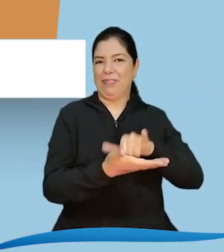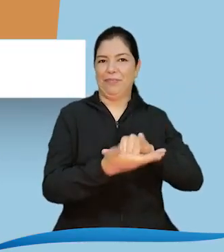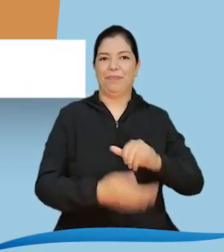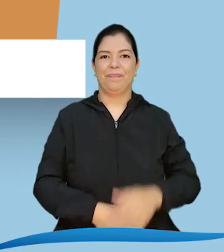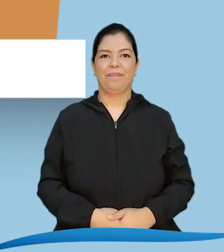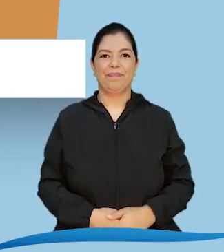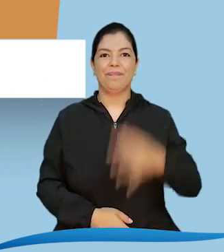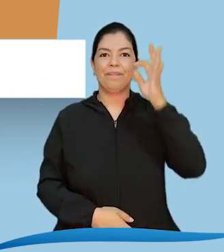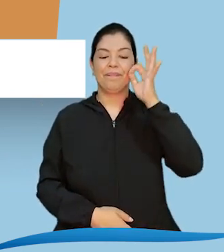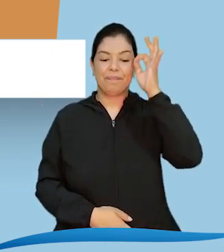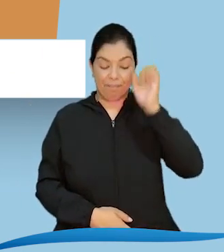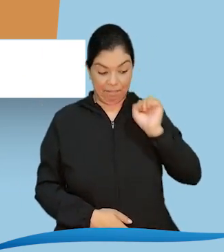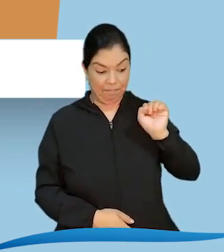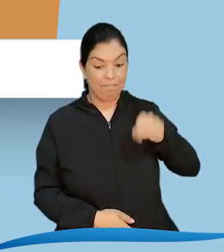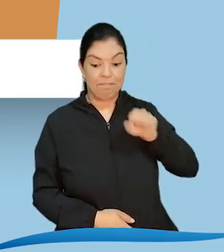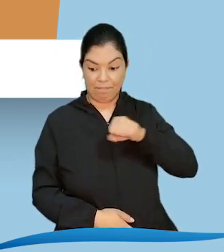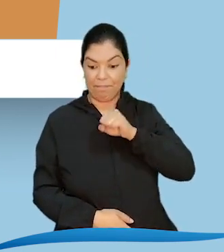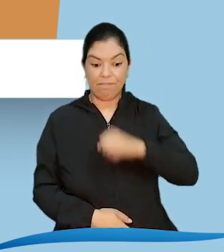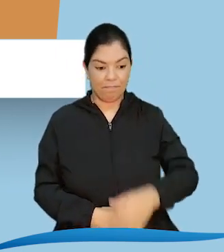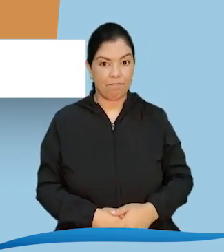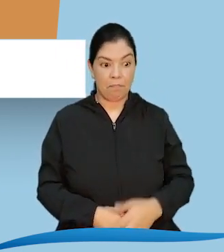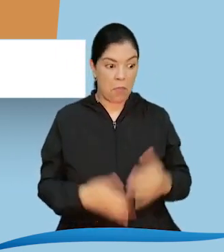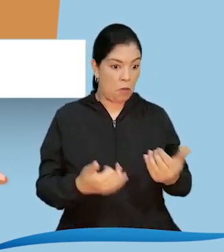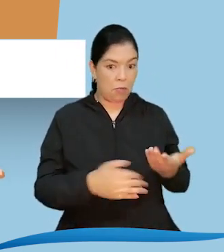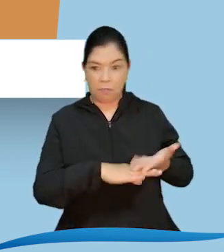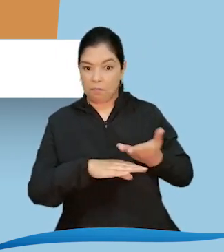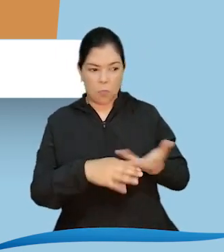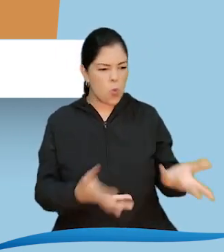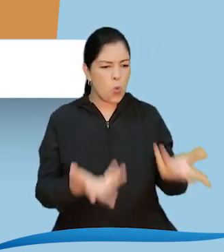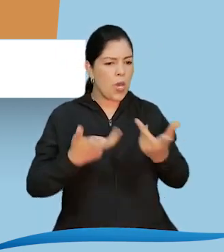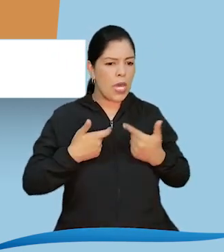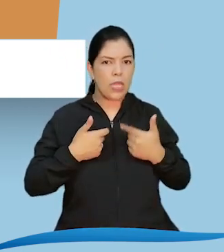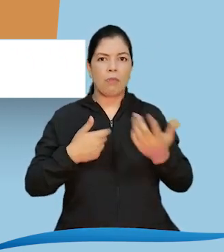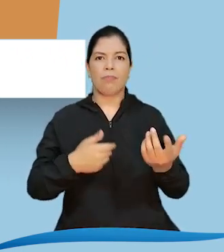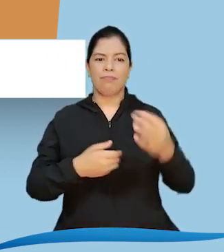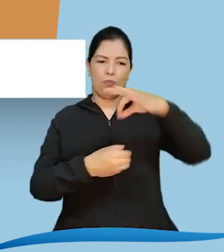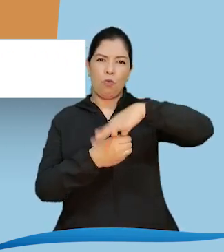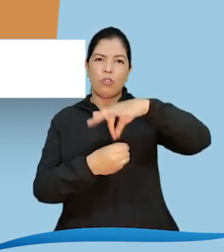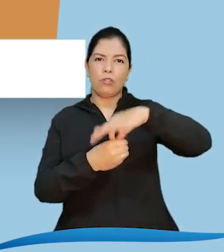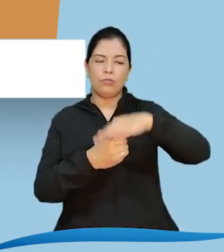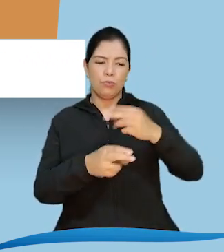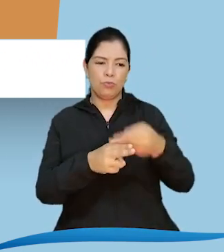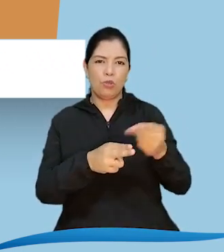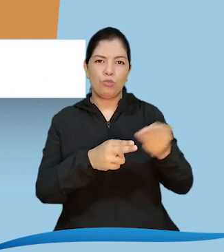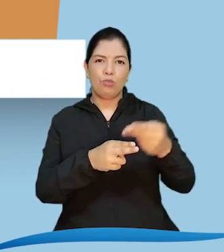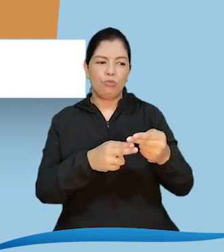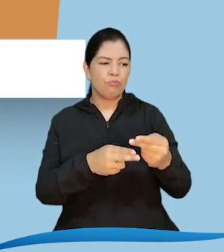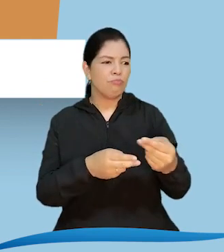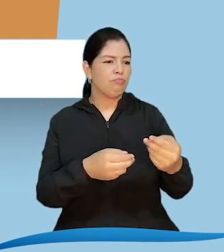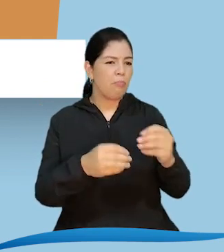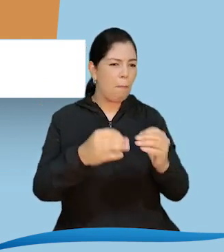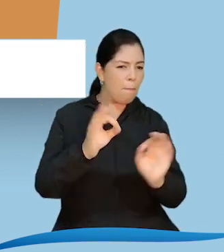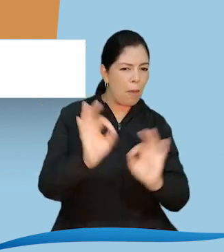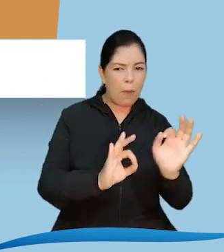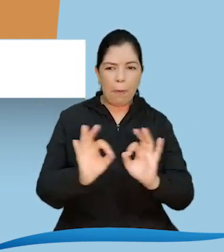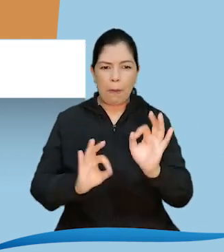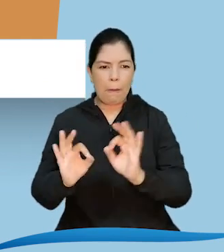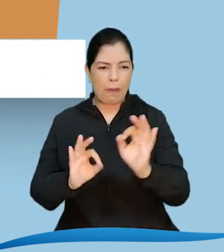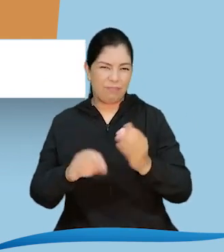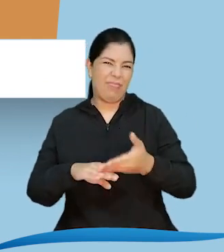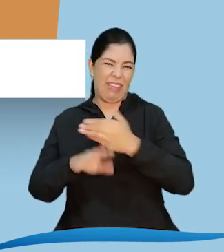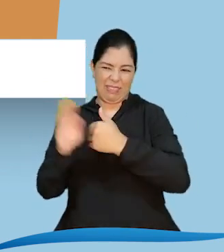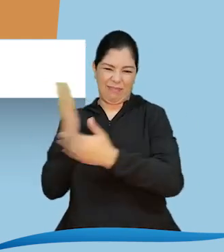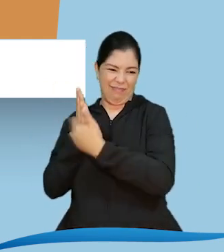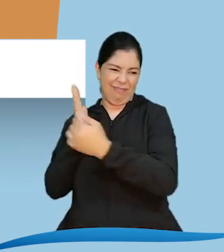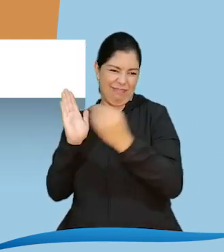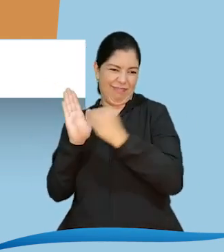propongo entonces que nos cuenten cómo van con los preparativos de las elecciones según lo definido en el acto administrativo Y con base en eso